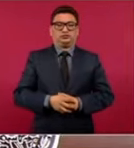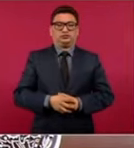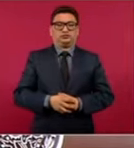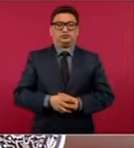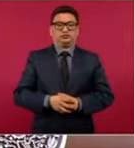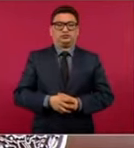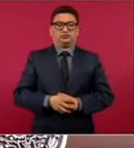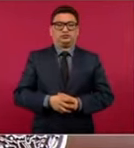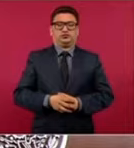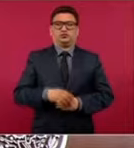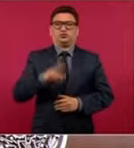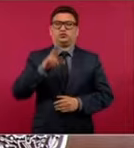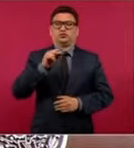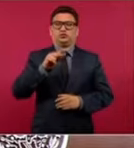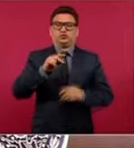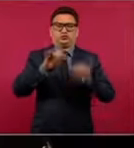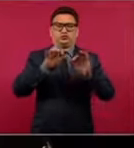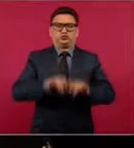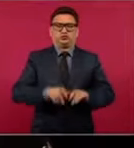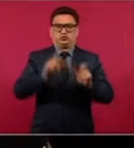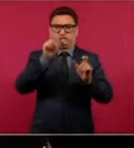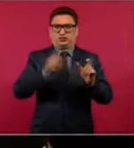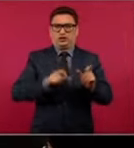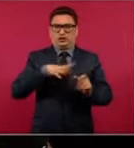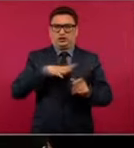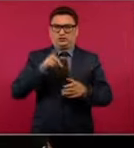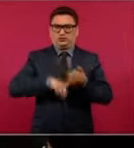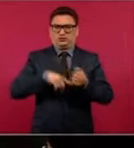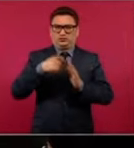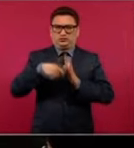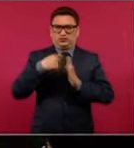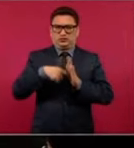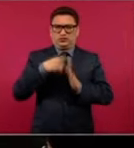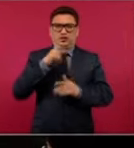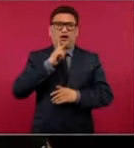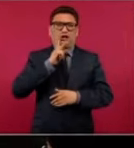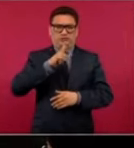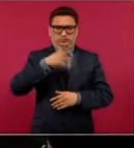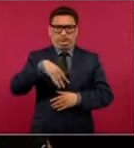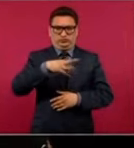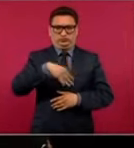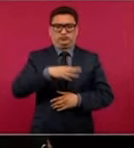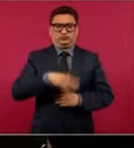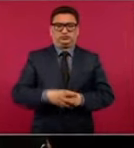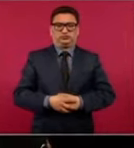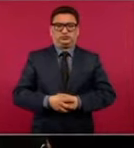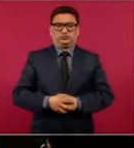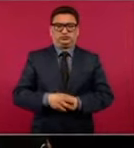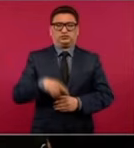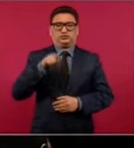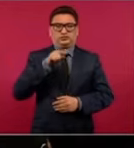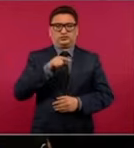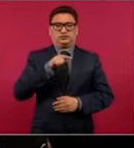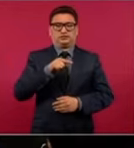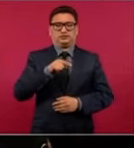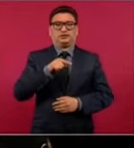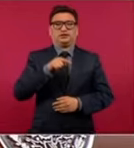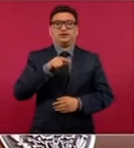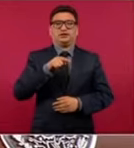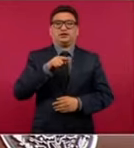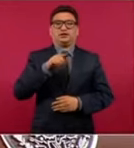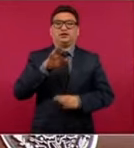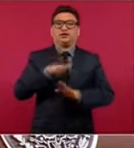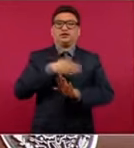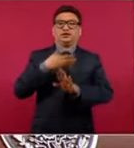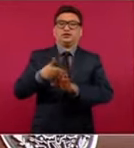es una columna, pero es un video, a ver si lo buscan, en donde se lanza contra